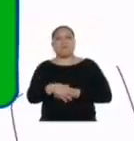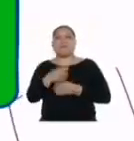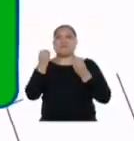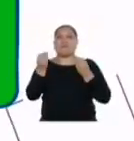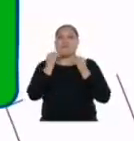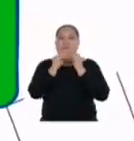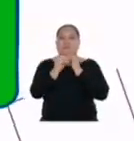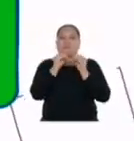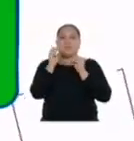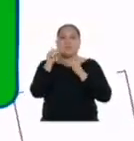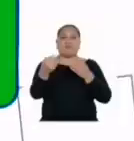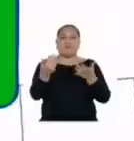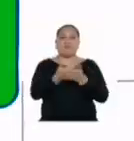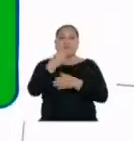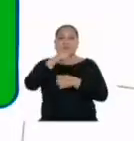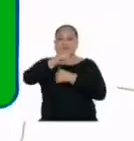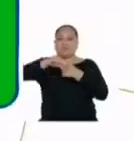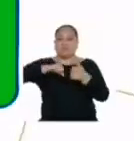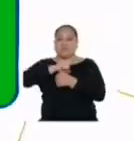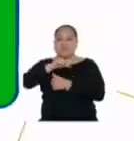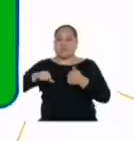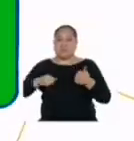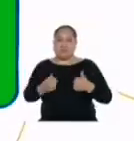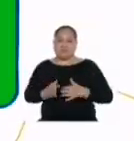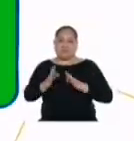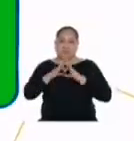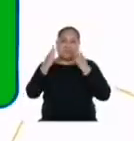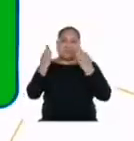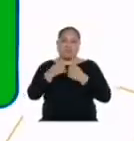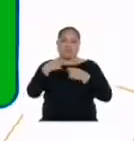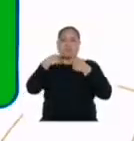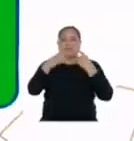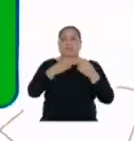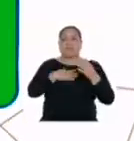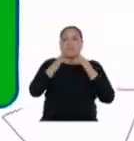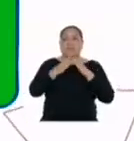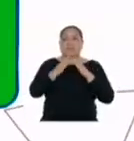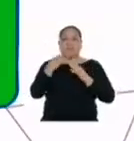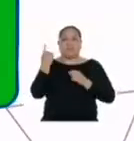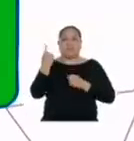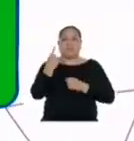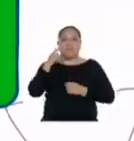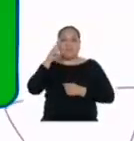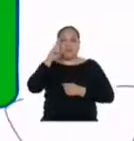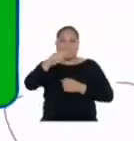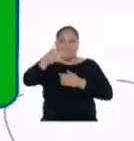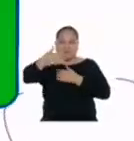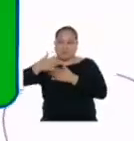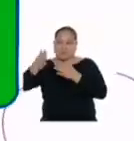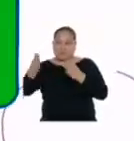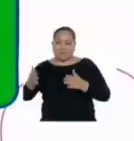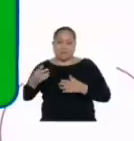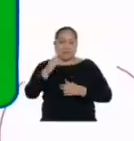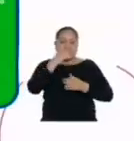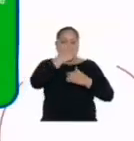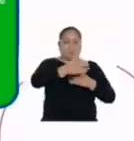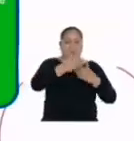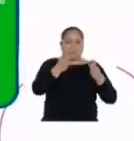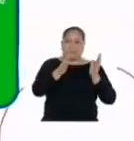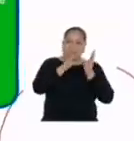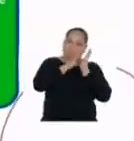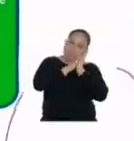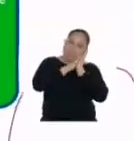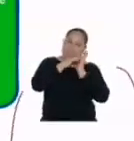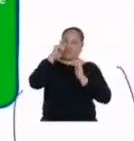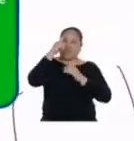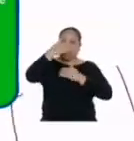afrontar esta nueva convivencia familiar. Te cuento que en mi casa solo tenemos dos cuartos y una sala, por lo